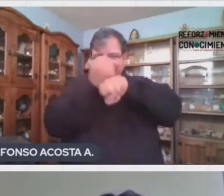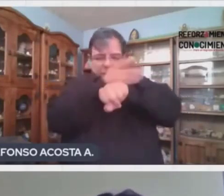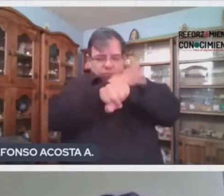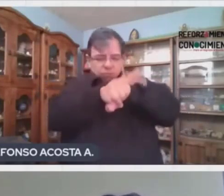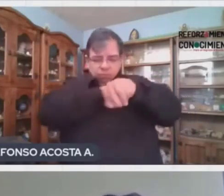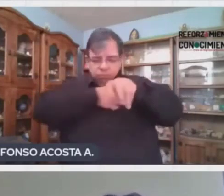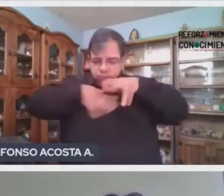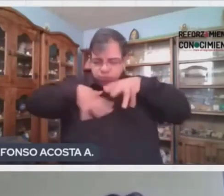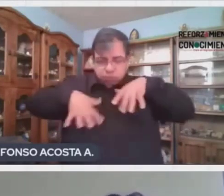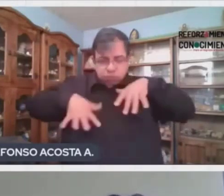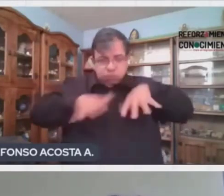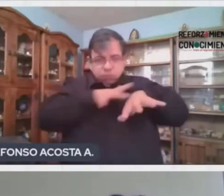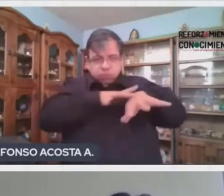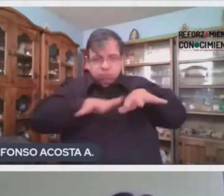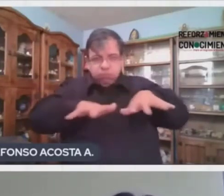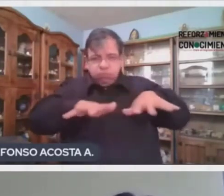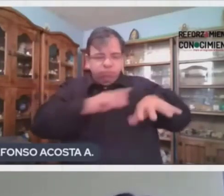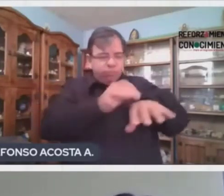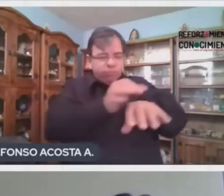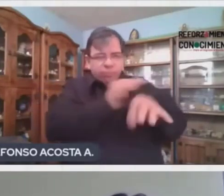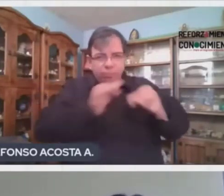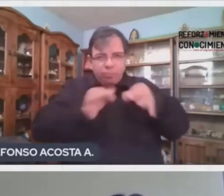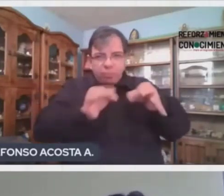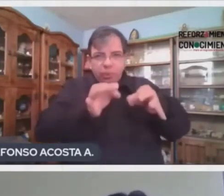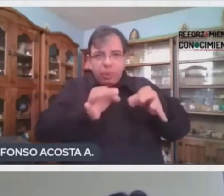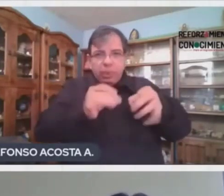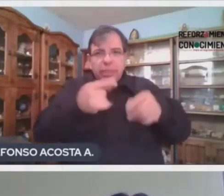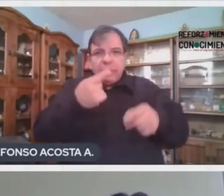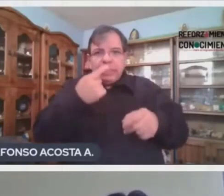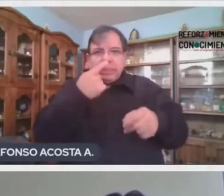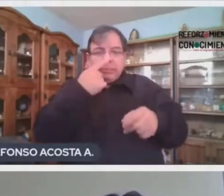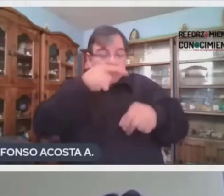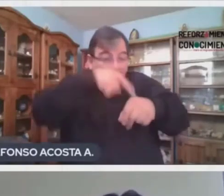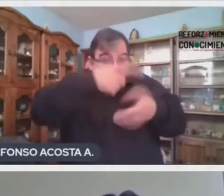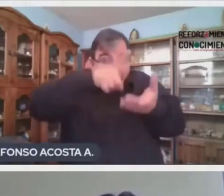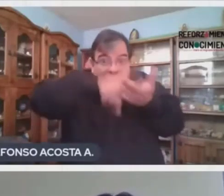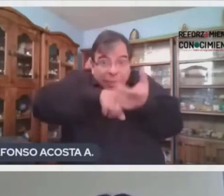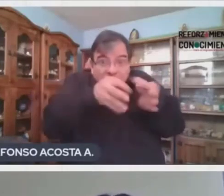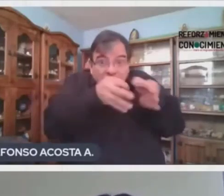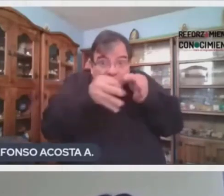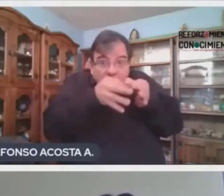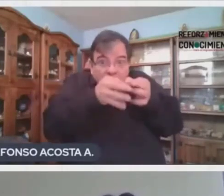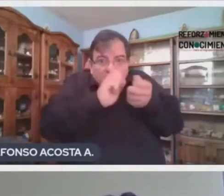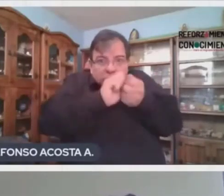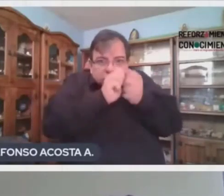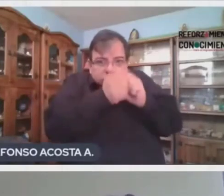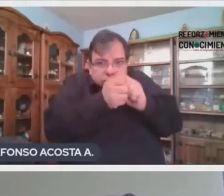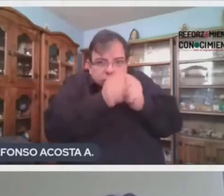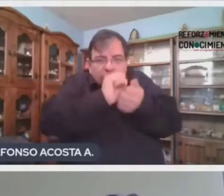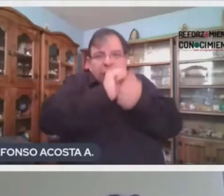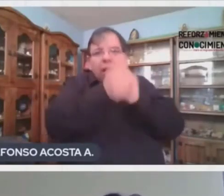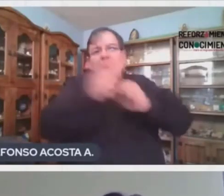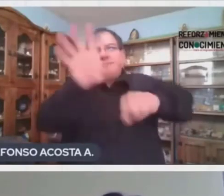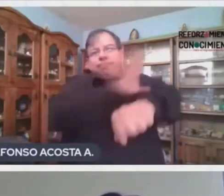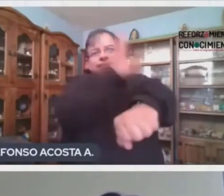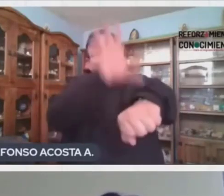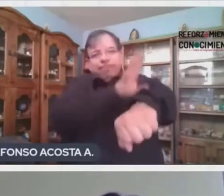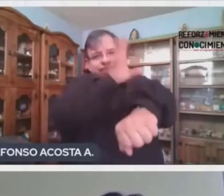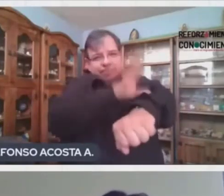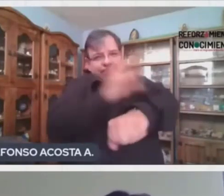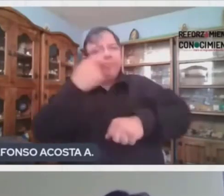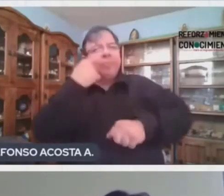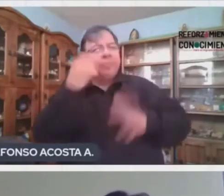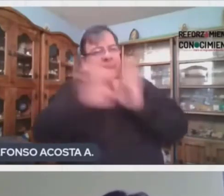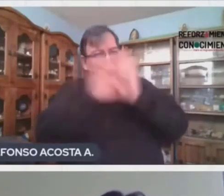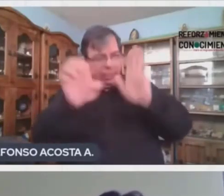a cada una de nuestras células para que mediante la respiración celular produzcamos energía. Vamos a ponerte un ejemplo.